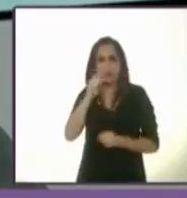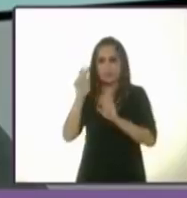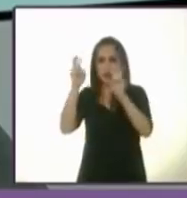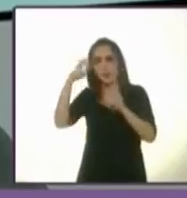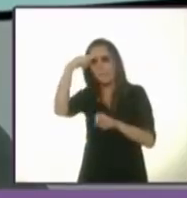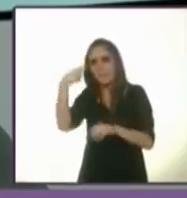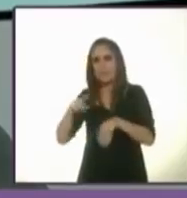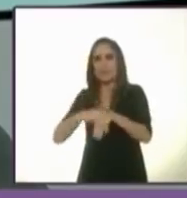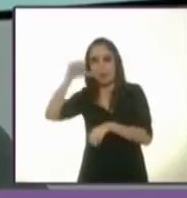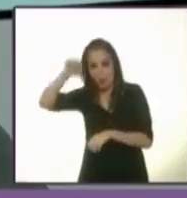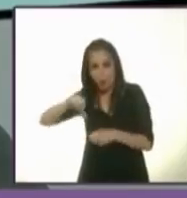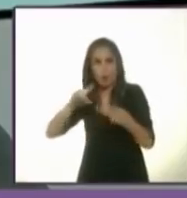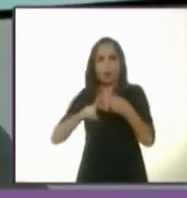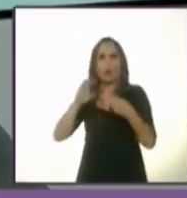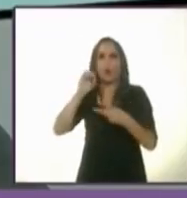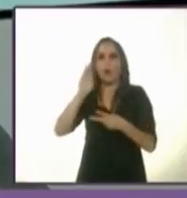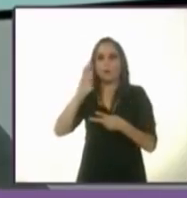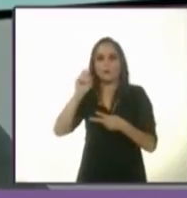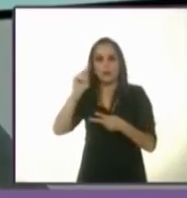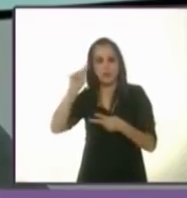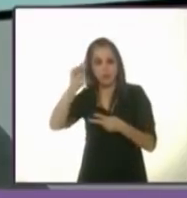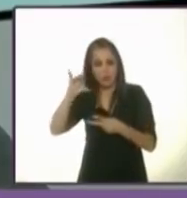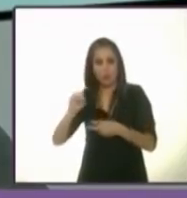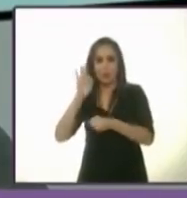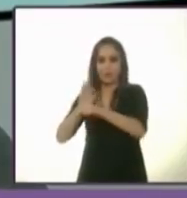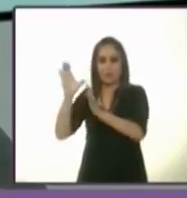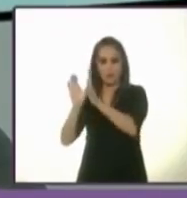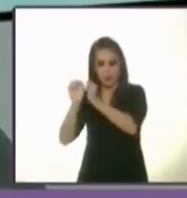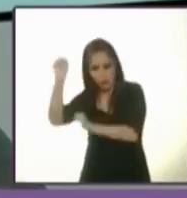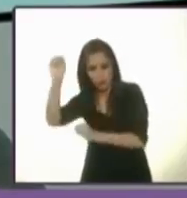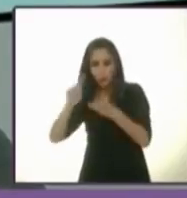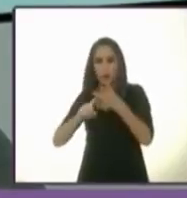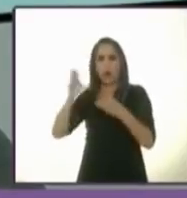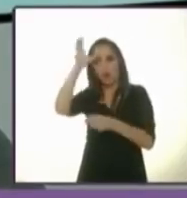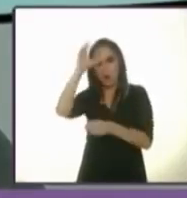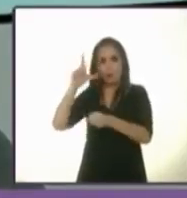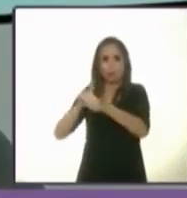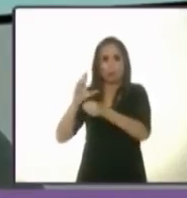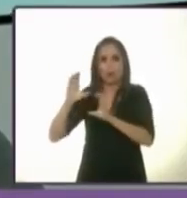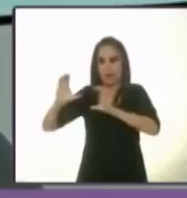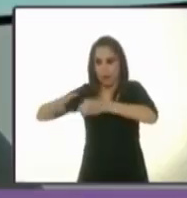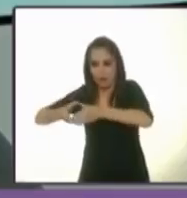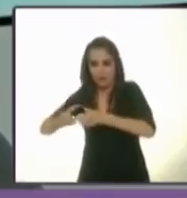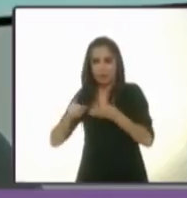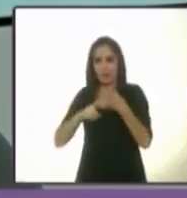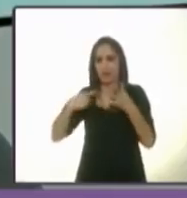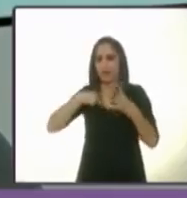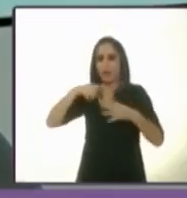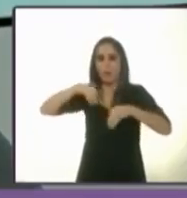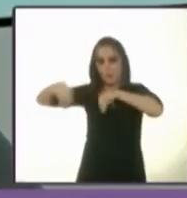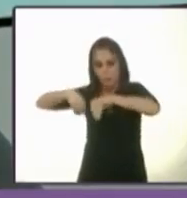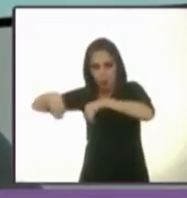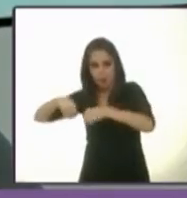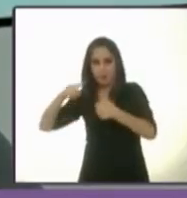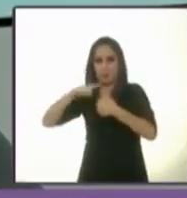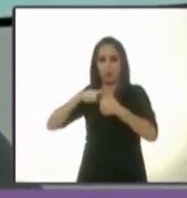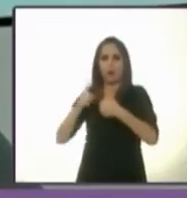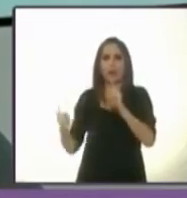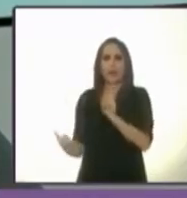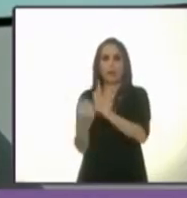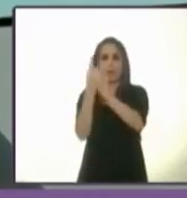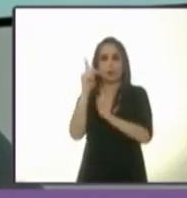al Observatorio Ciudadano en Defensa de la Constitución, a Cultura Colectiva, Yo me muevo, Encuentro Progresista,